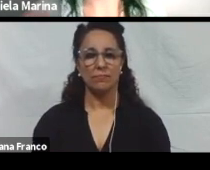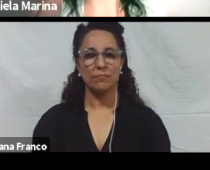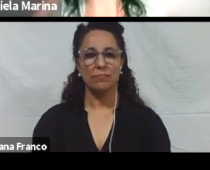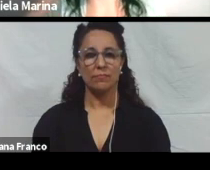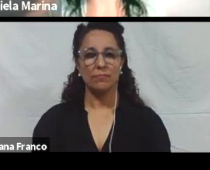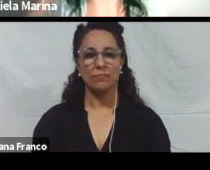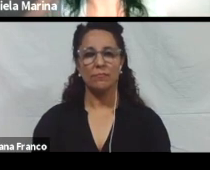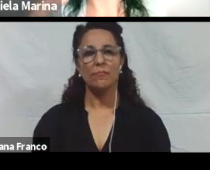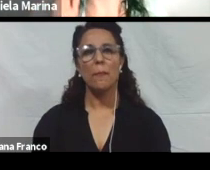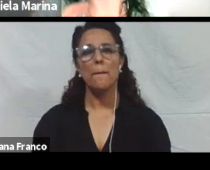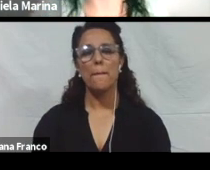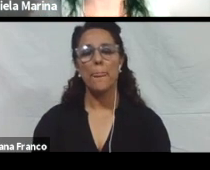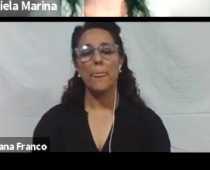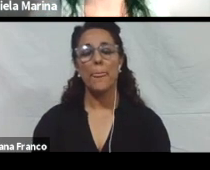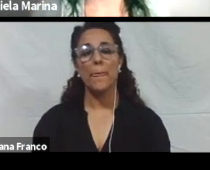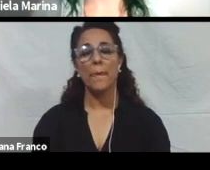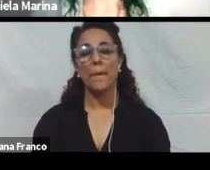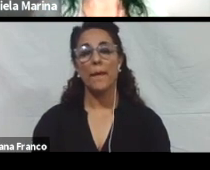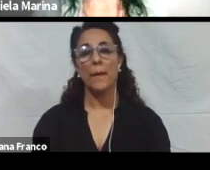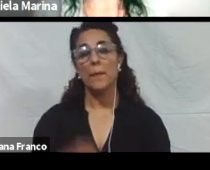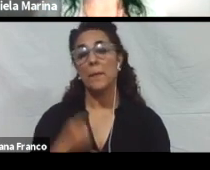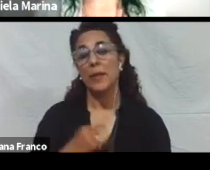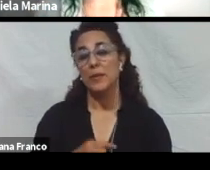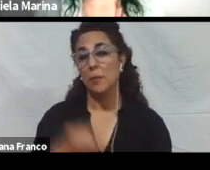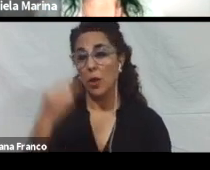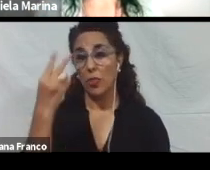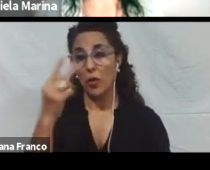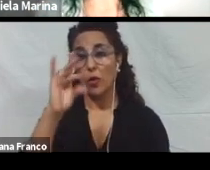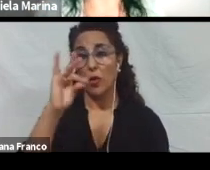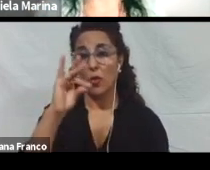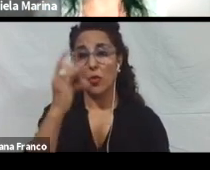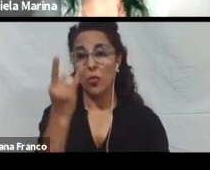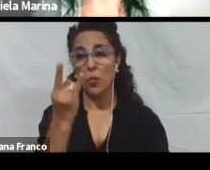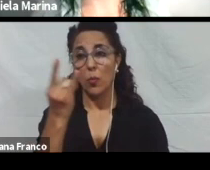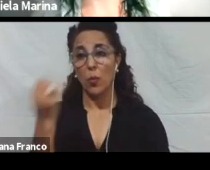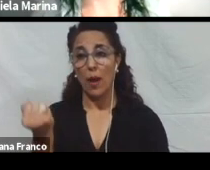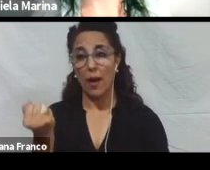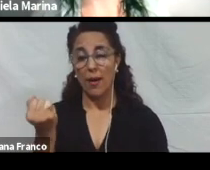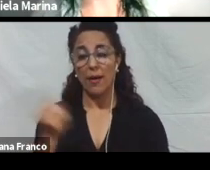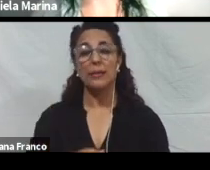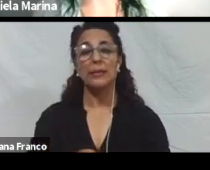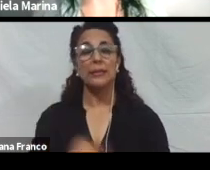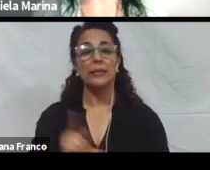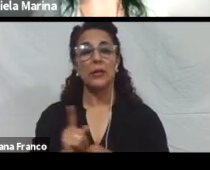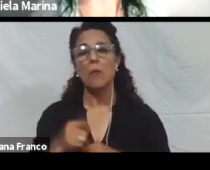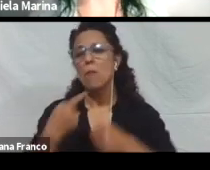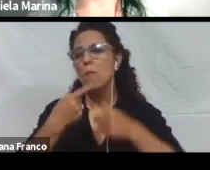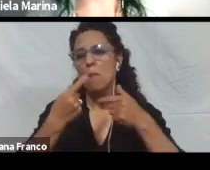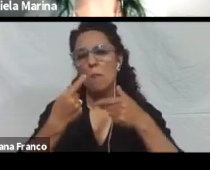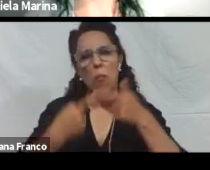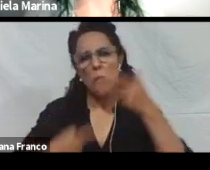El principio 2 del DUA nos indica que debemos proporcionar múltiples formas de acción y